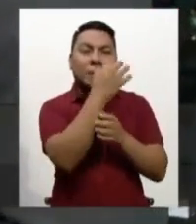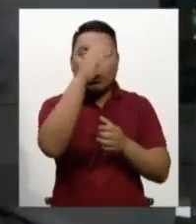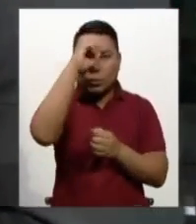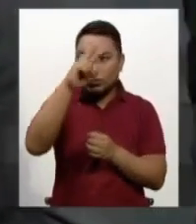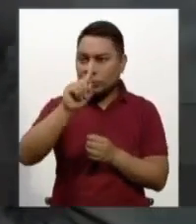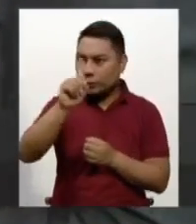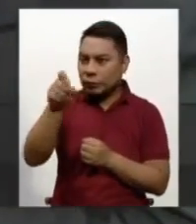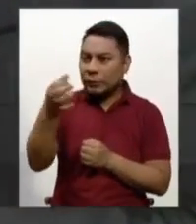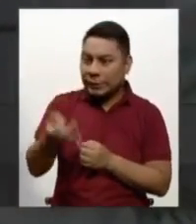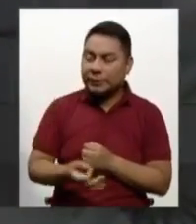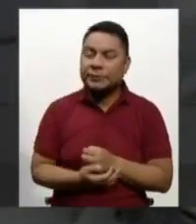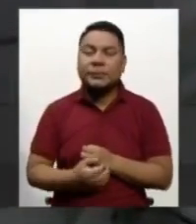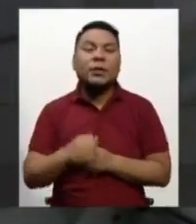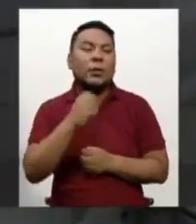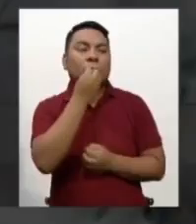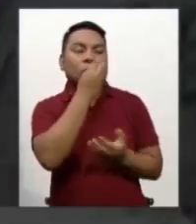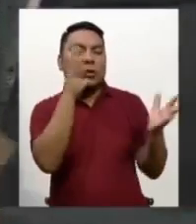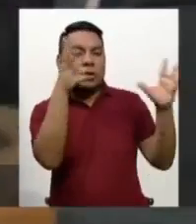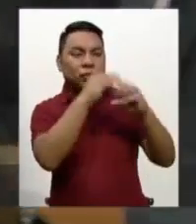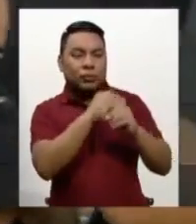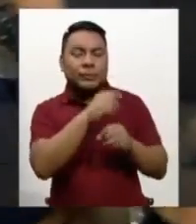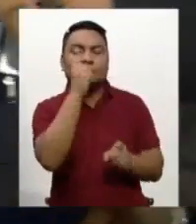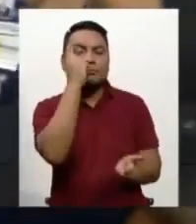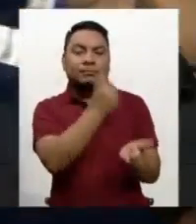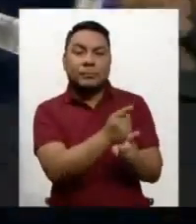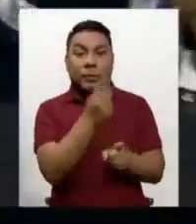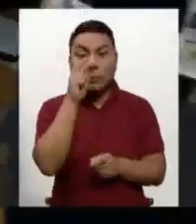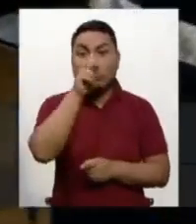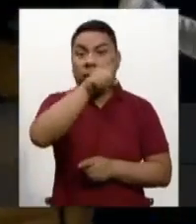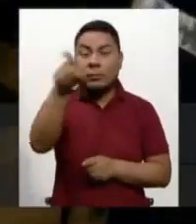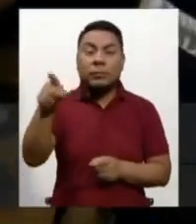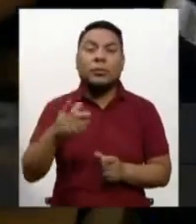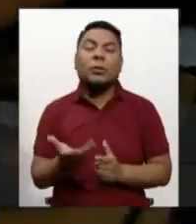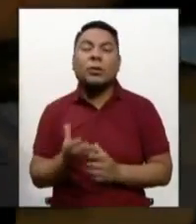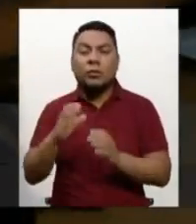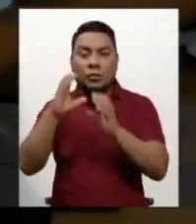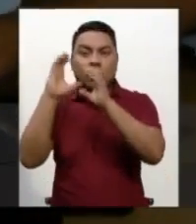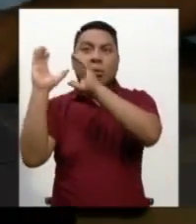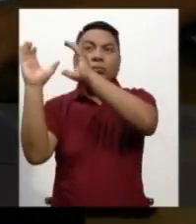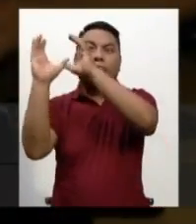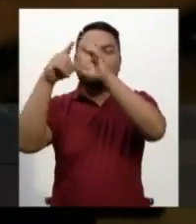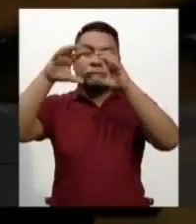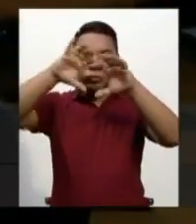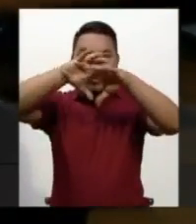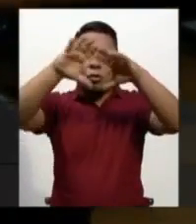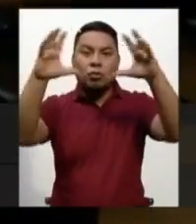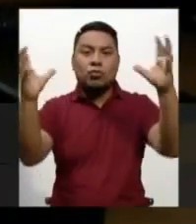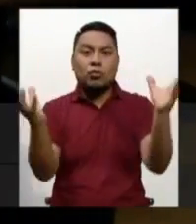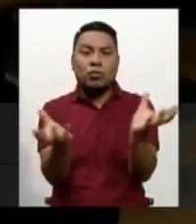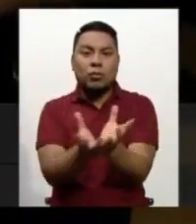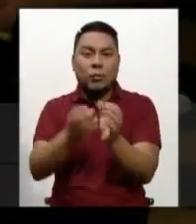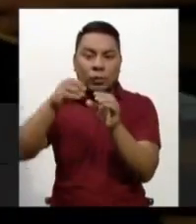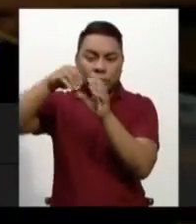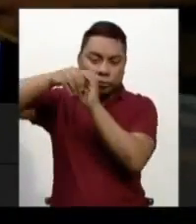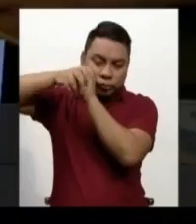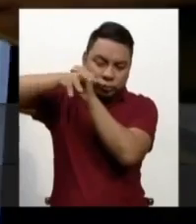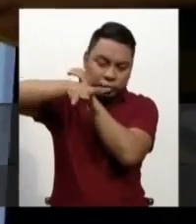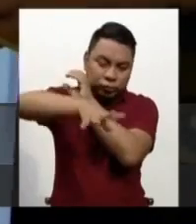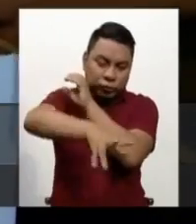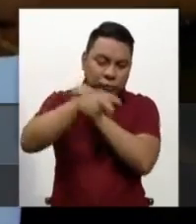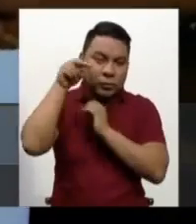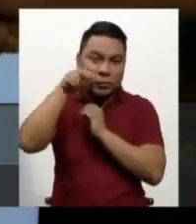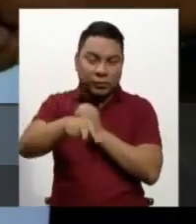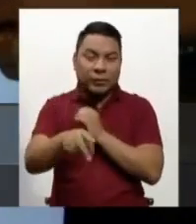Cusco, ¿verdad? Muy buenas noches. Efectivamente, como podemos ver en una imagen de satélite con un looping, podemos apreciar la zona sur, principalmente